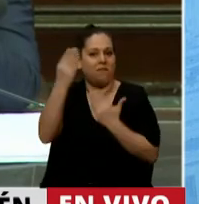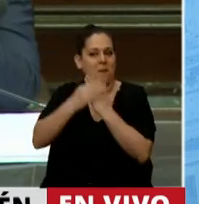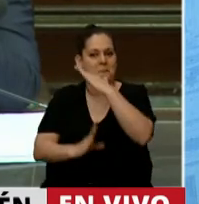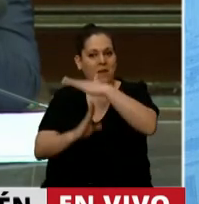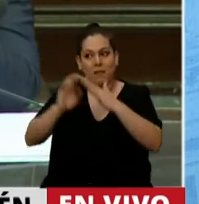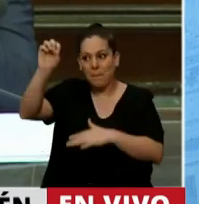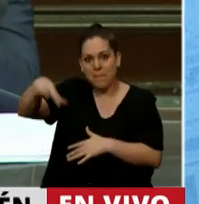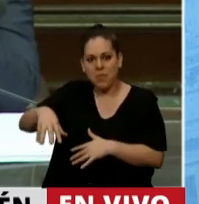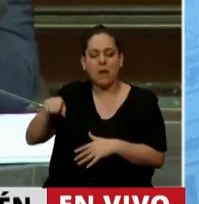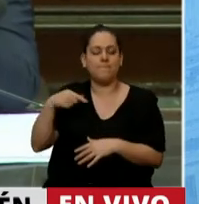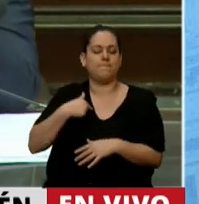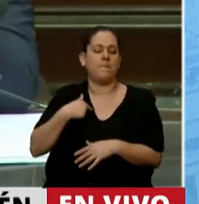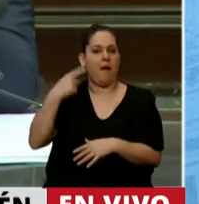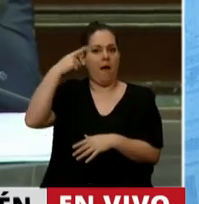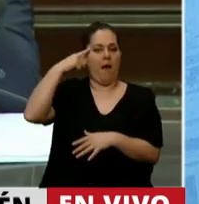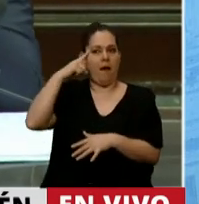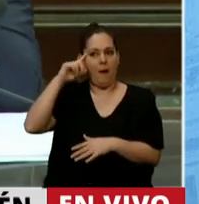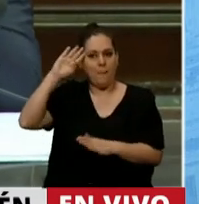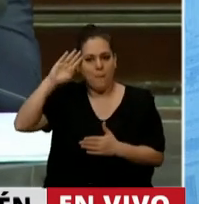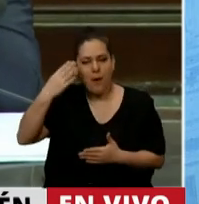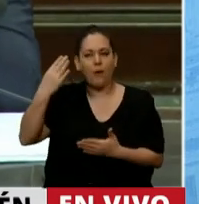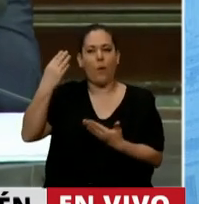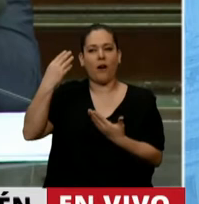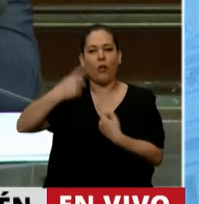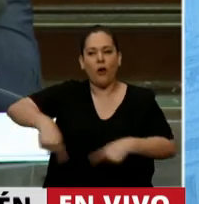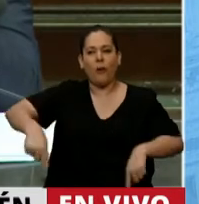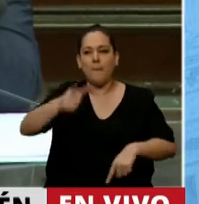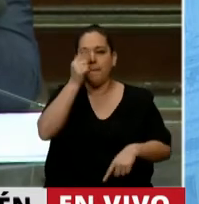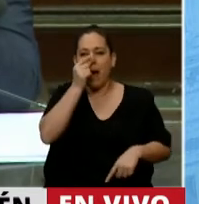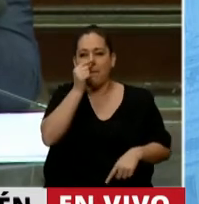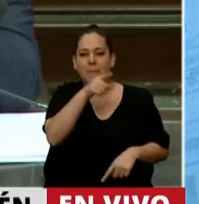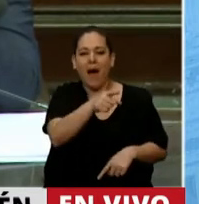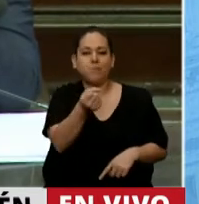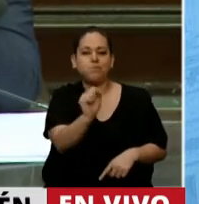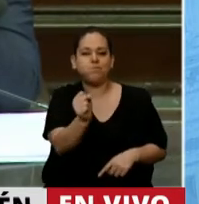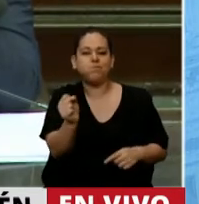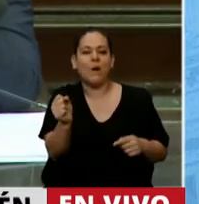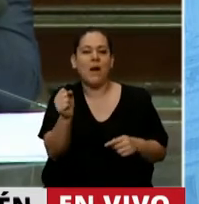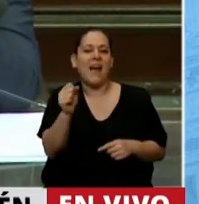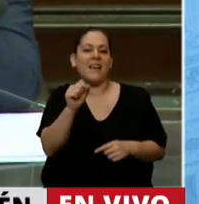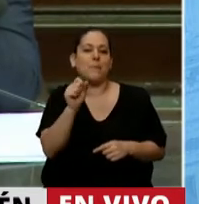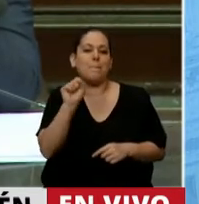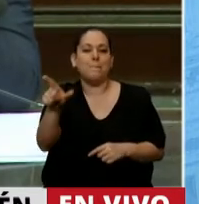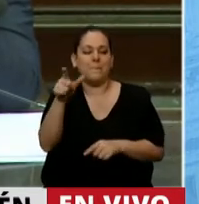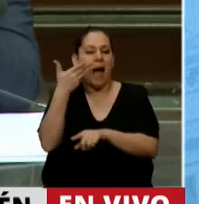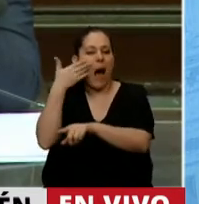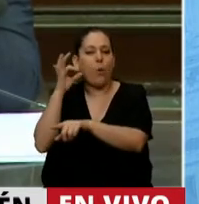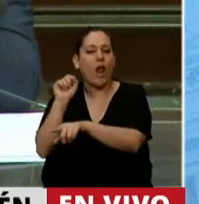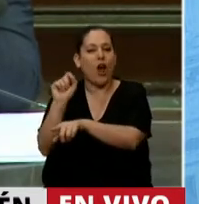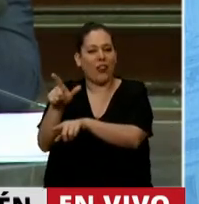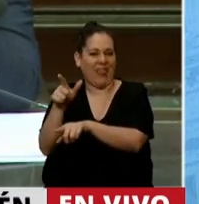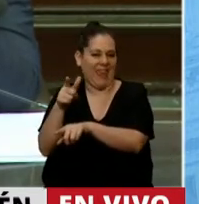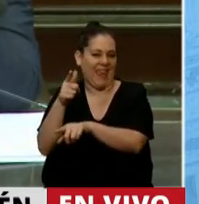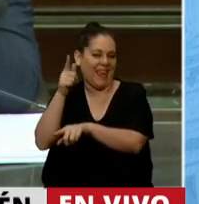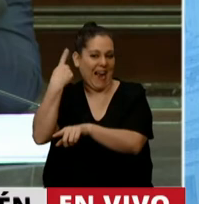inevitablemente vienen a mi memoria muchos momentos que mi padre Elías compartió con Antonio Cafiero, el abuelo de Santiago, como